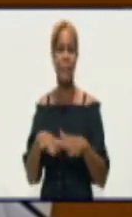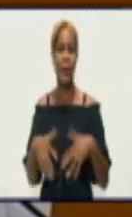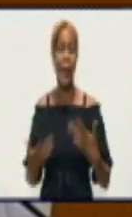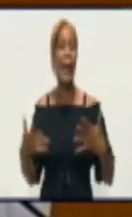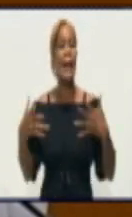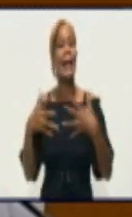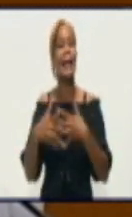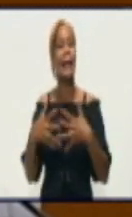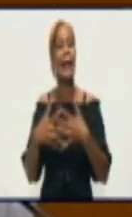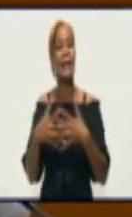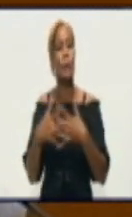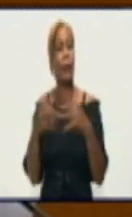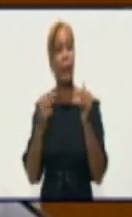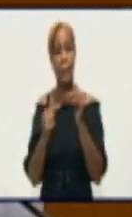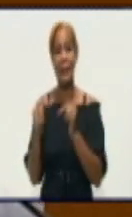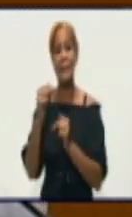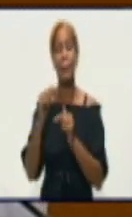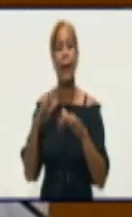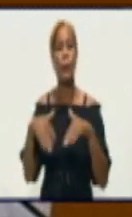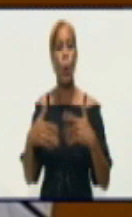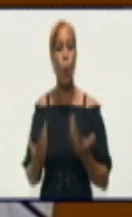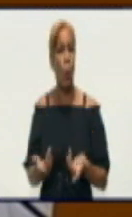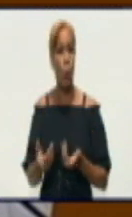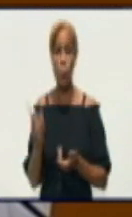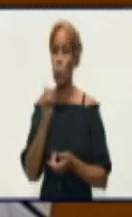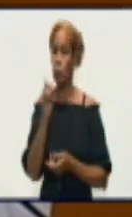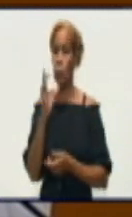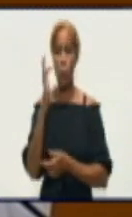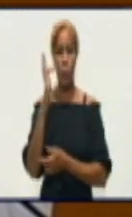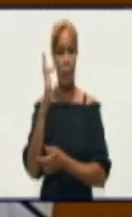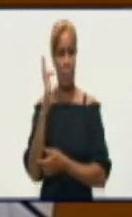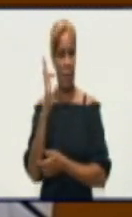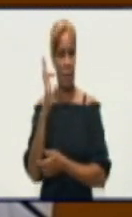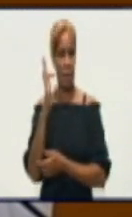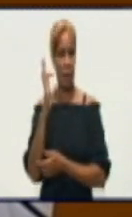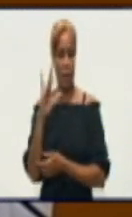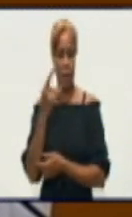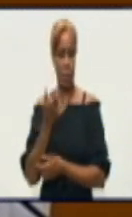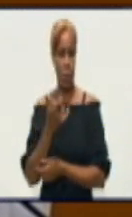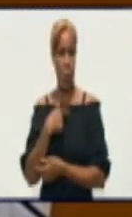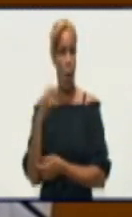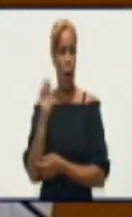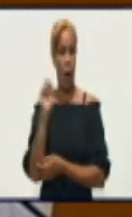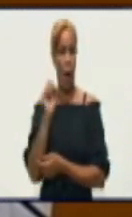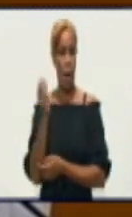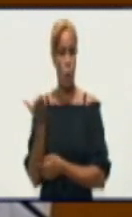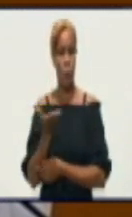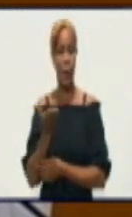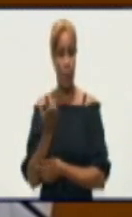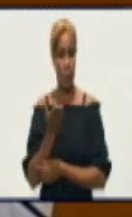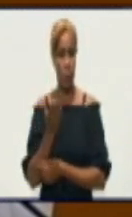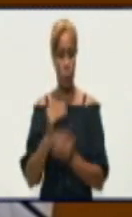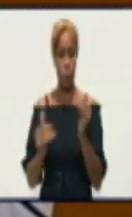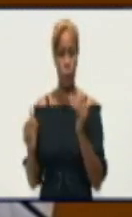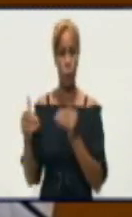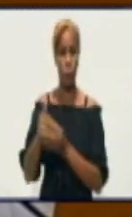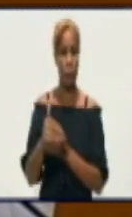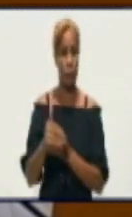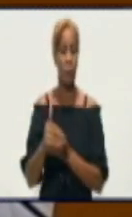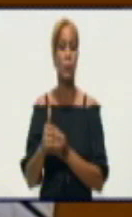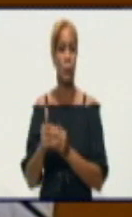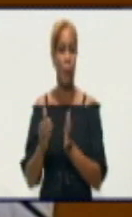principalmente con no respetar el derecho de vía, principalmente no respetar las señales